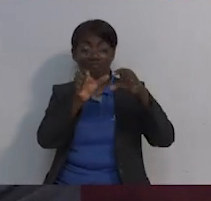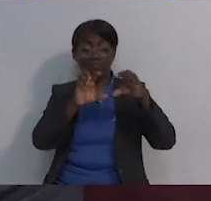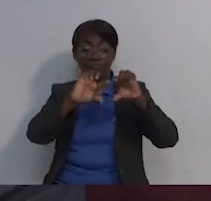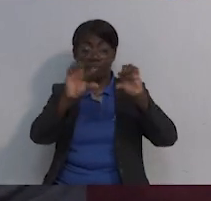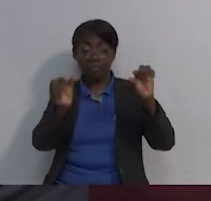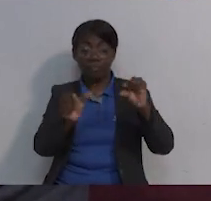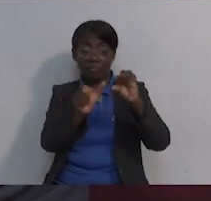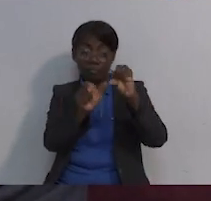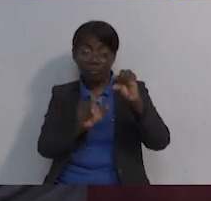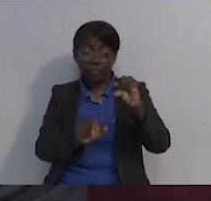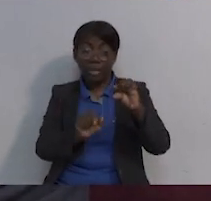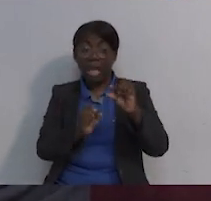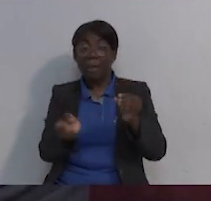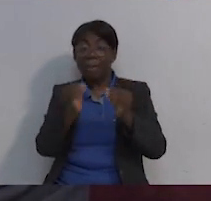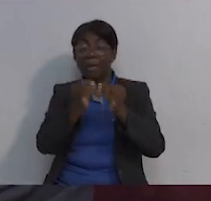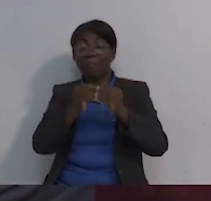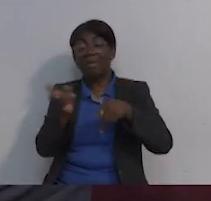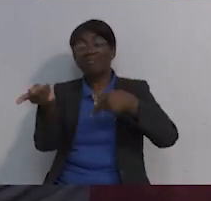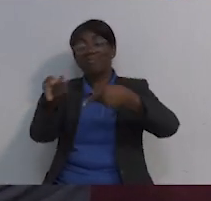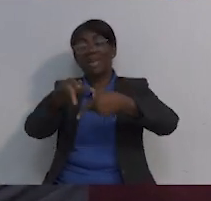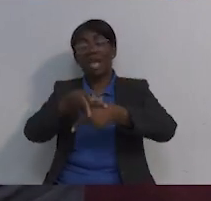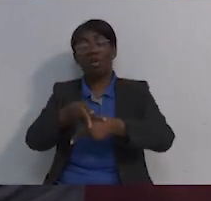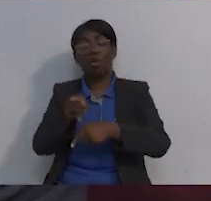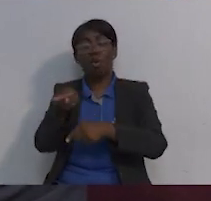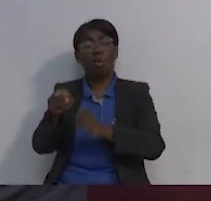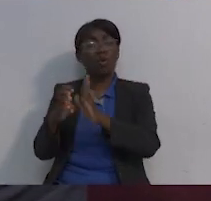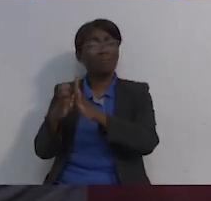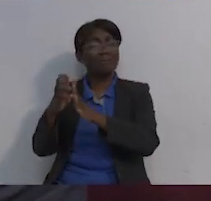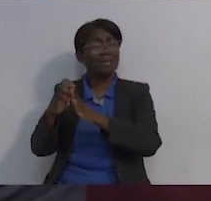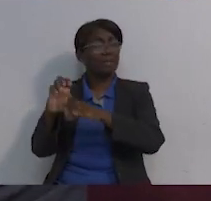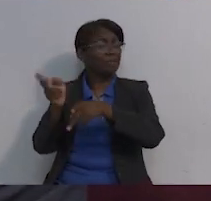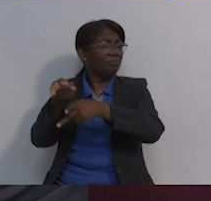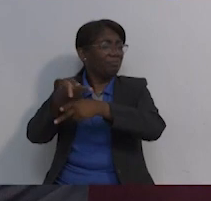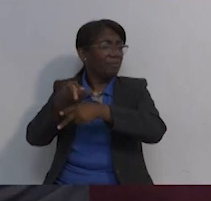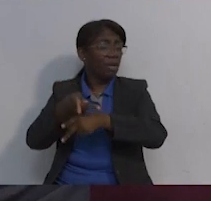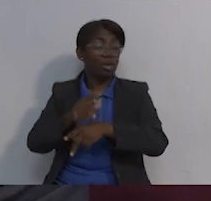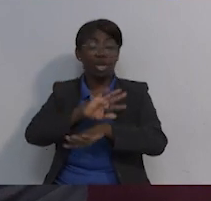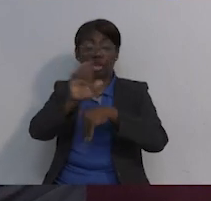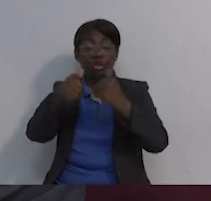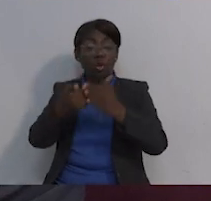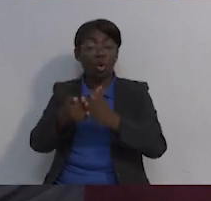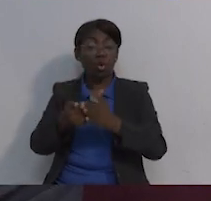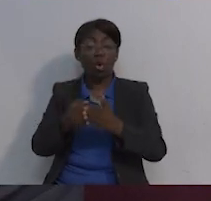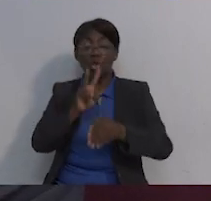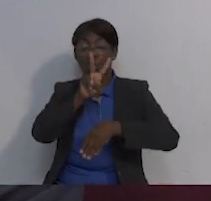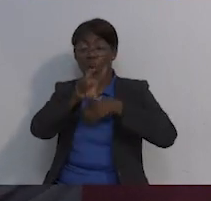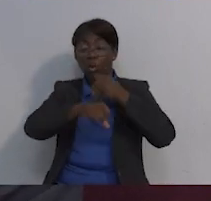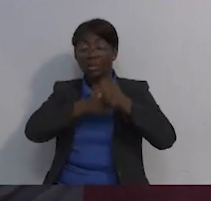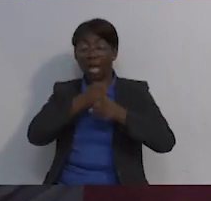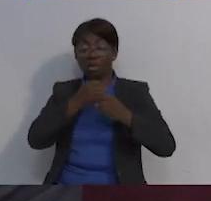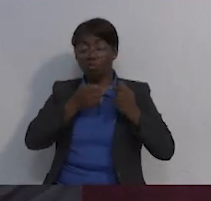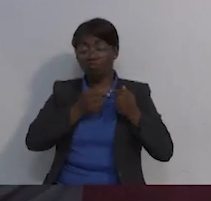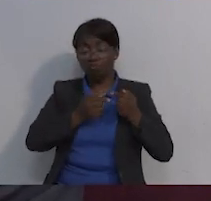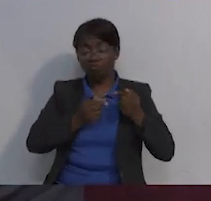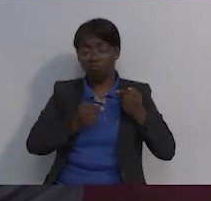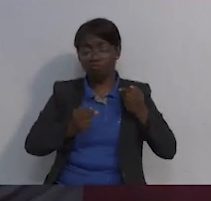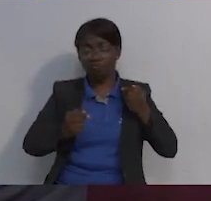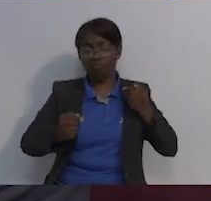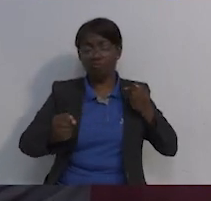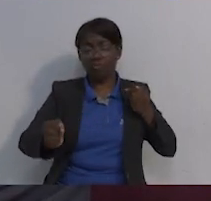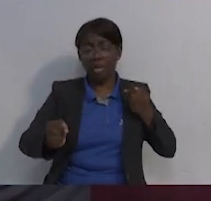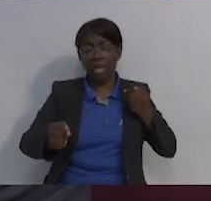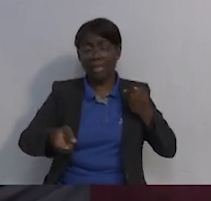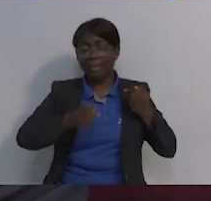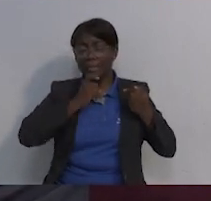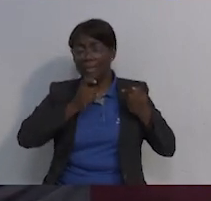cáncer cervicuterino, pues también llegaban en etapas mucho más avanzadas, pues eso fue un problema. Tuvimos por todo este tiempo gran